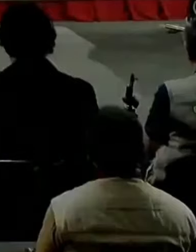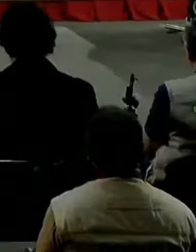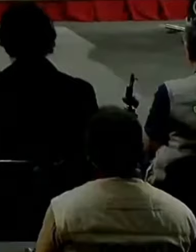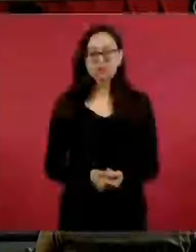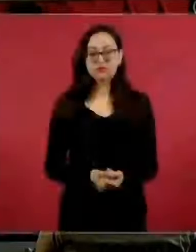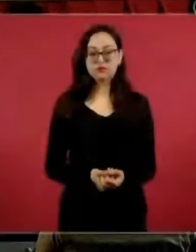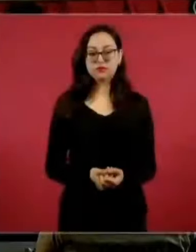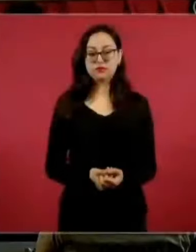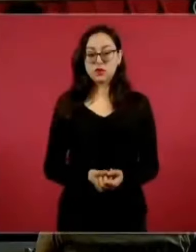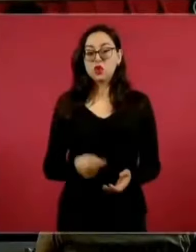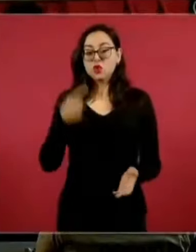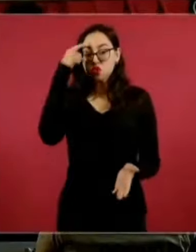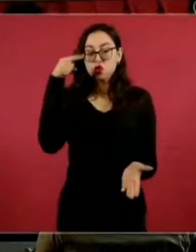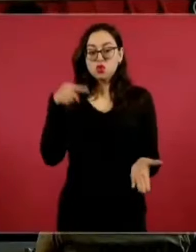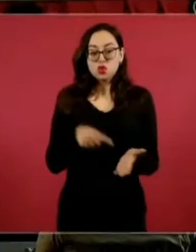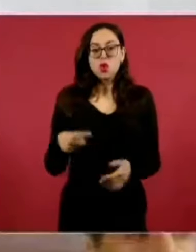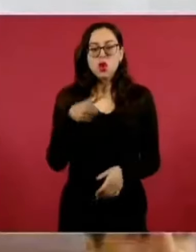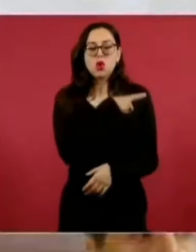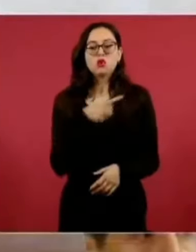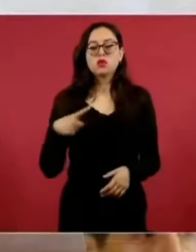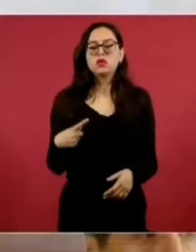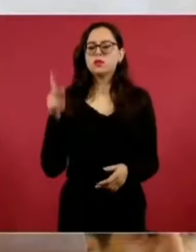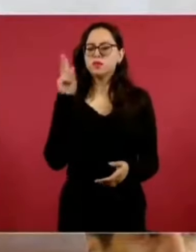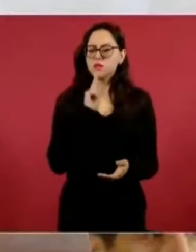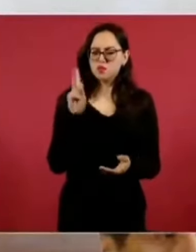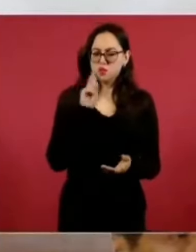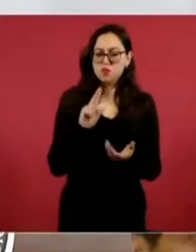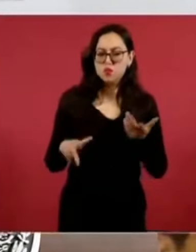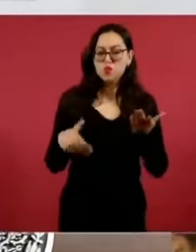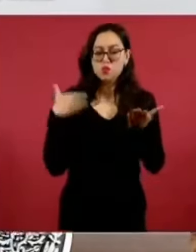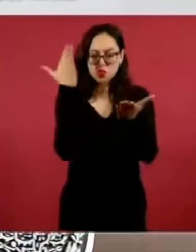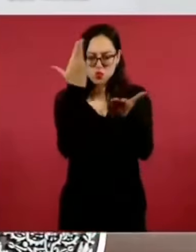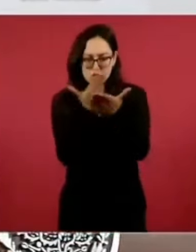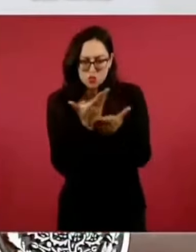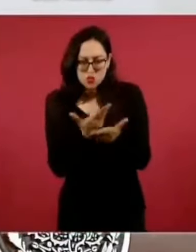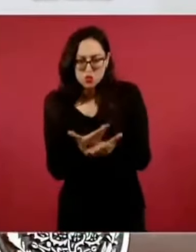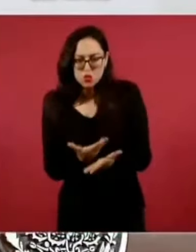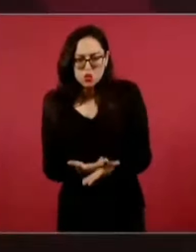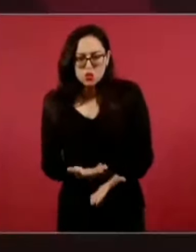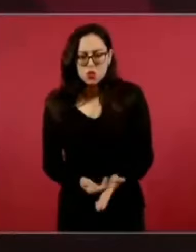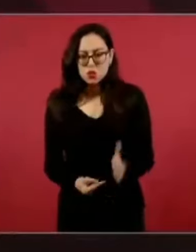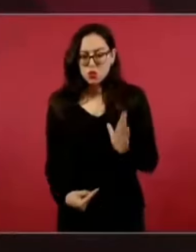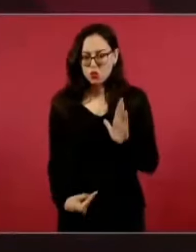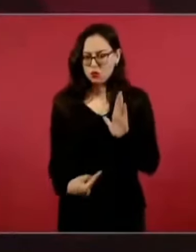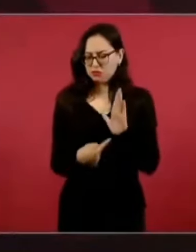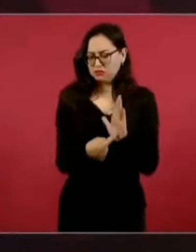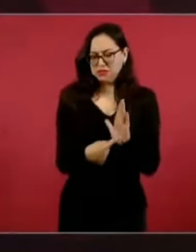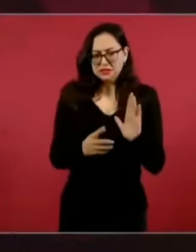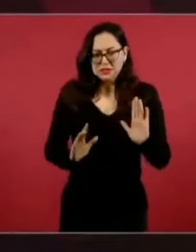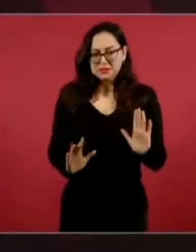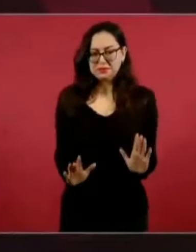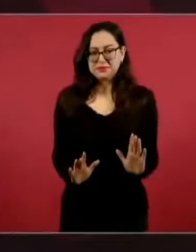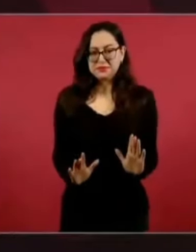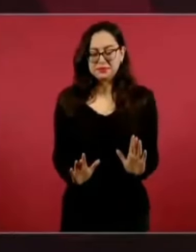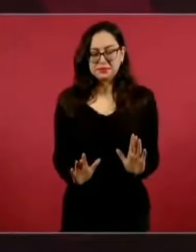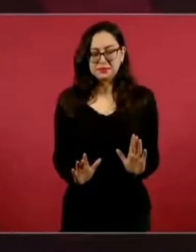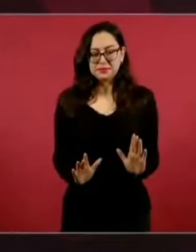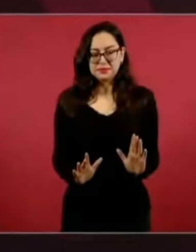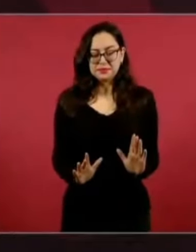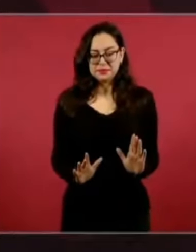Además, pienso que deben de tener actas, aunque la elección